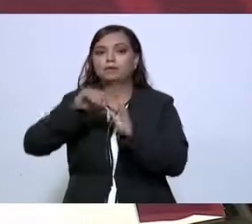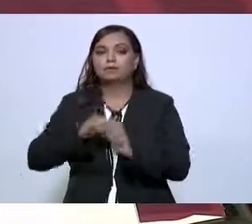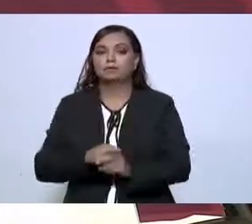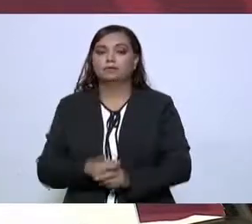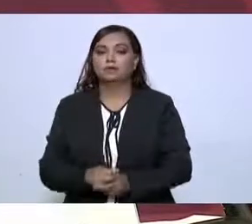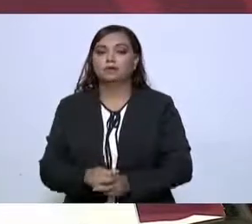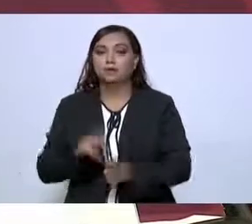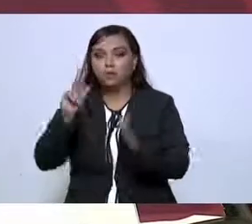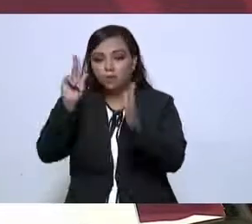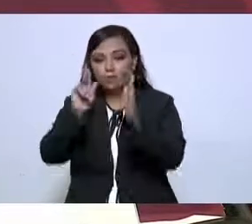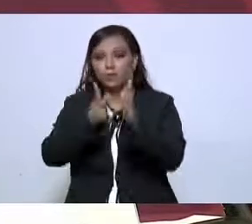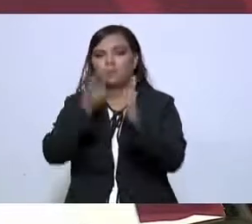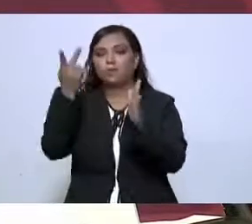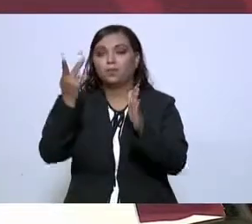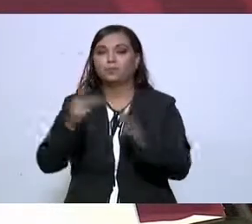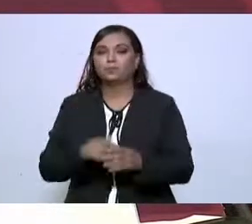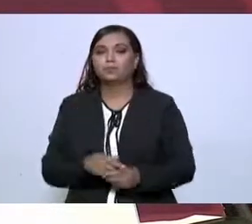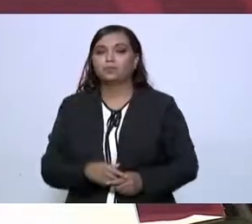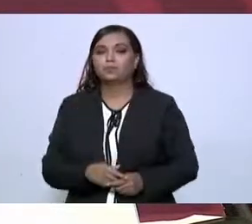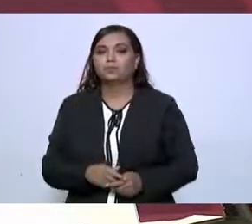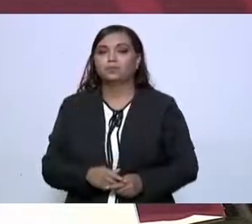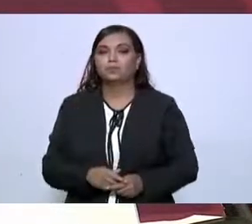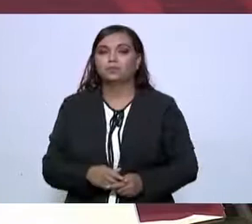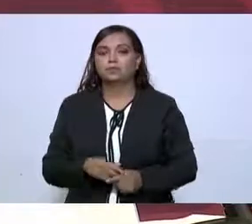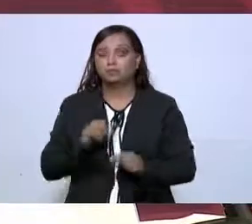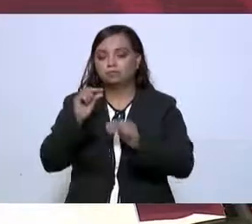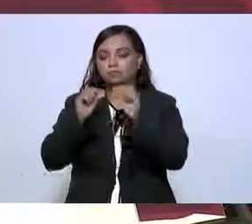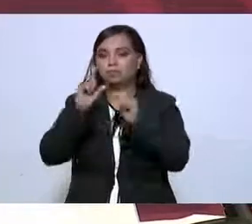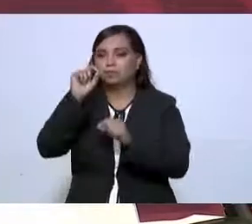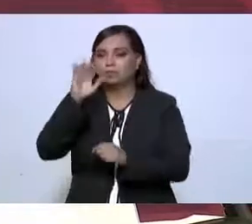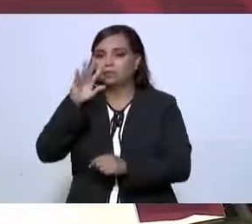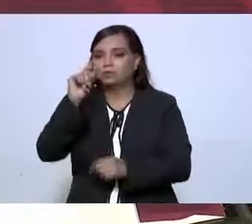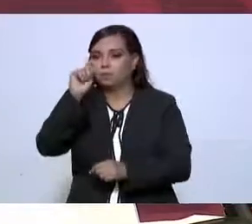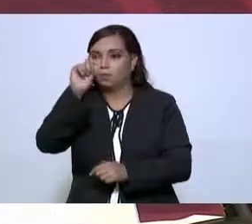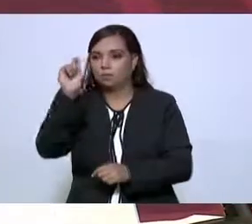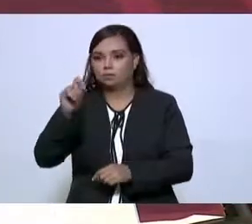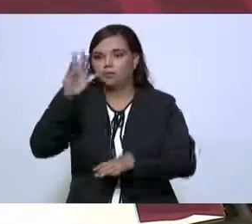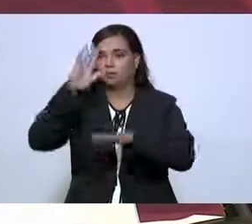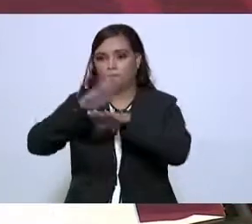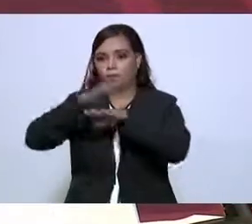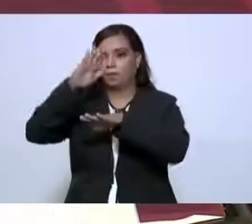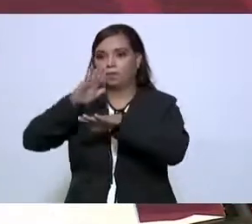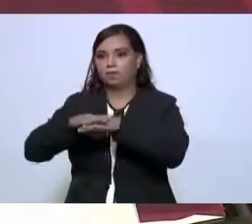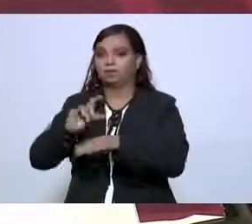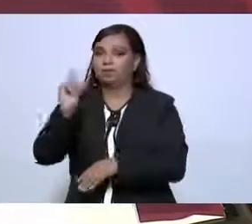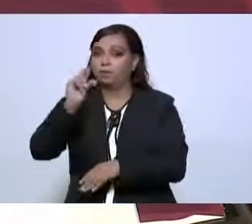otro tanto, 25 por ciento más. Cuando yo termine mi